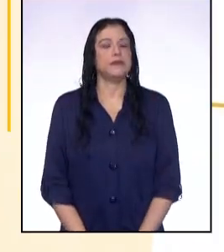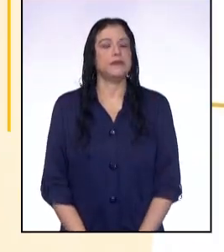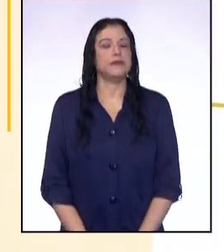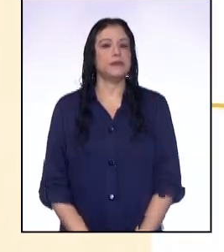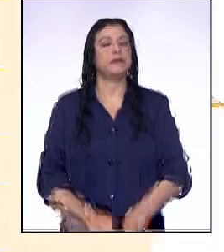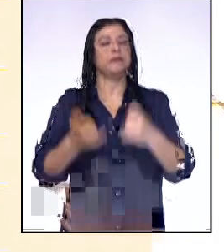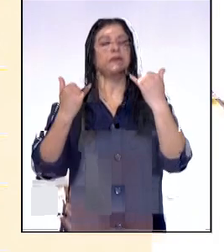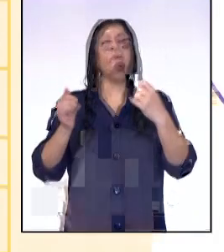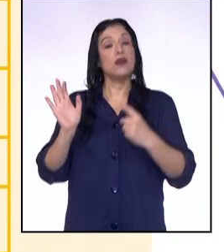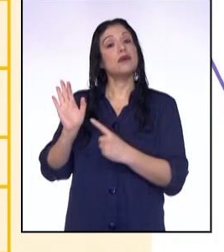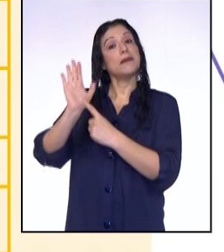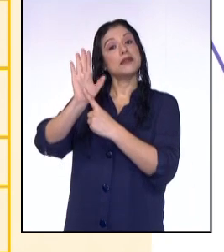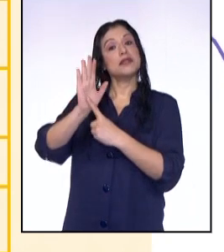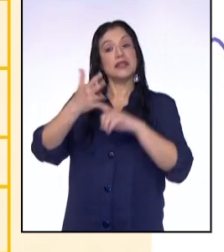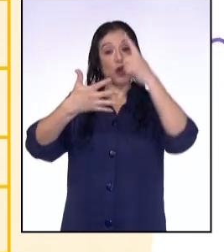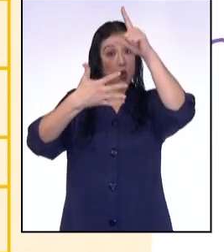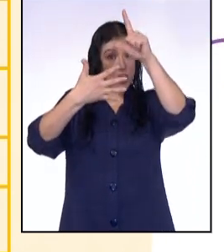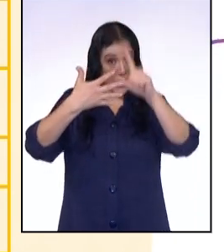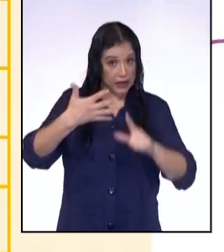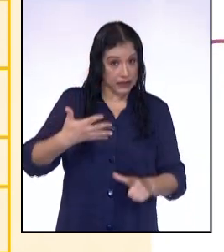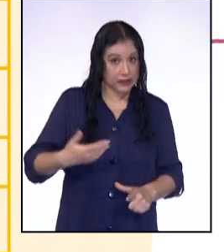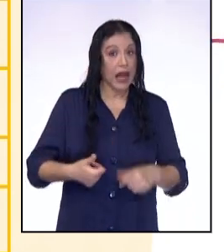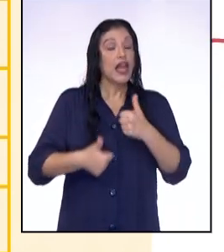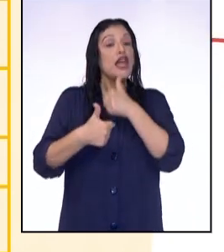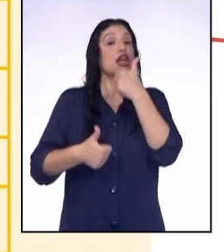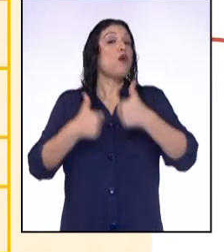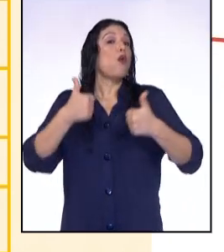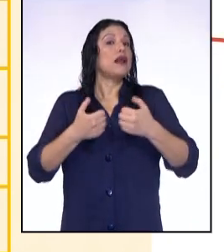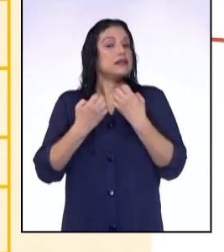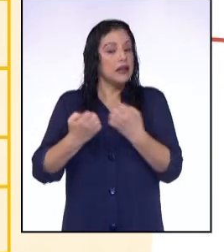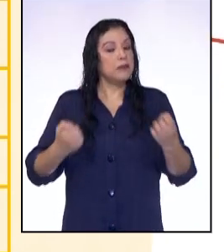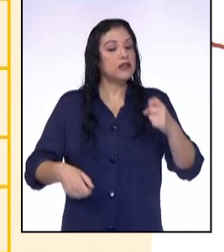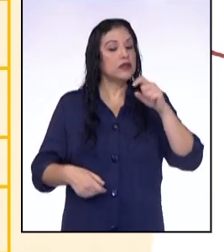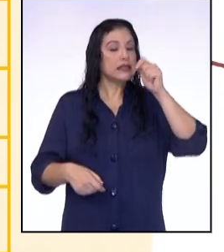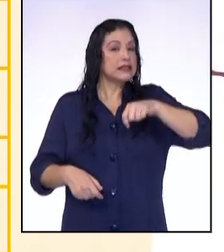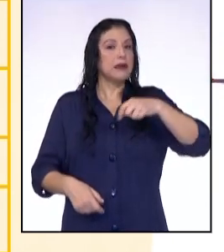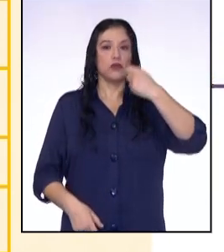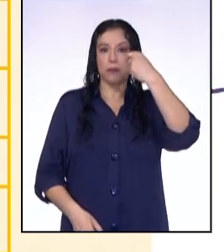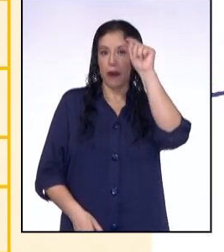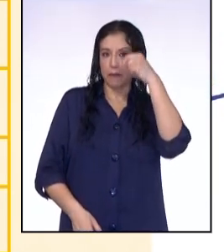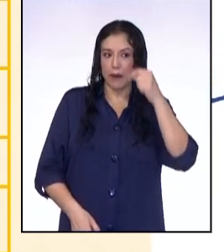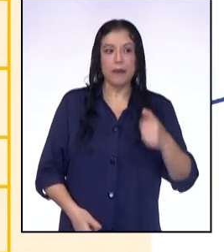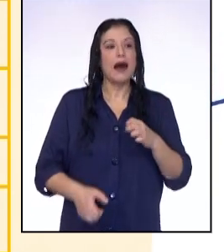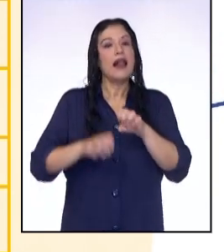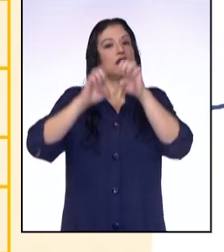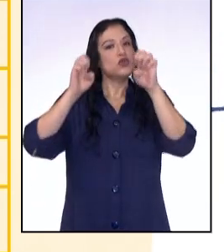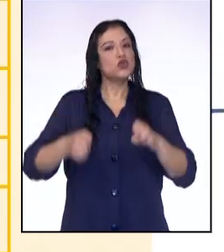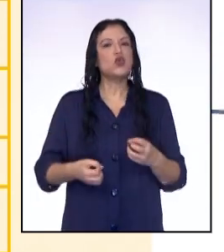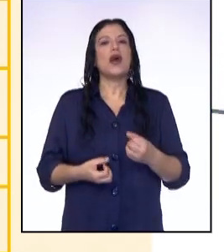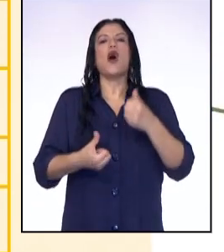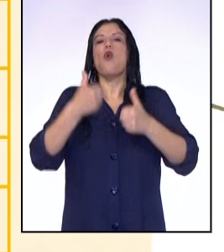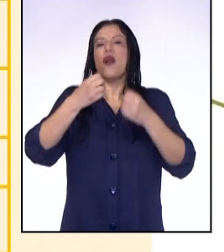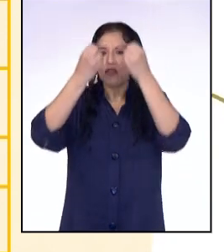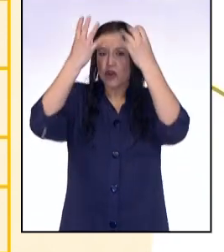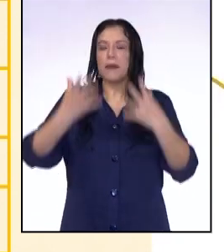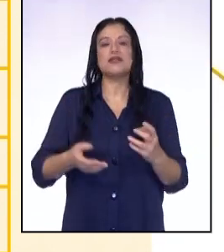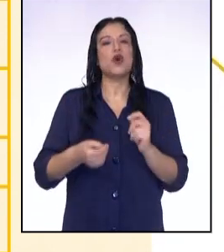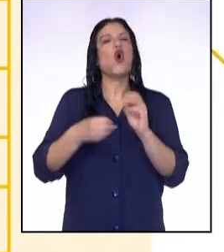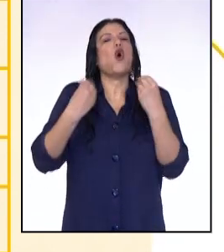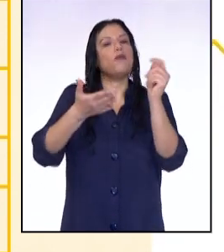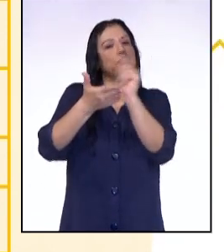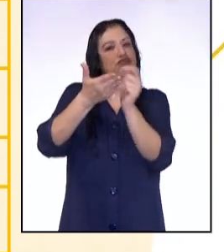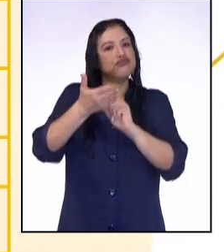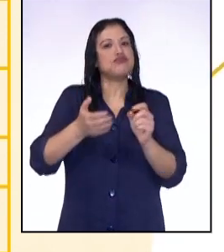Hoy les voy a presentar la lista de cotejo y los elementos que se evaluarán. La estructura, el contenido, la redacción y los